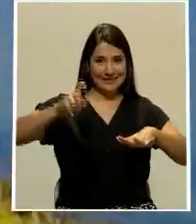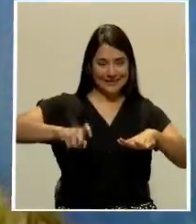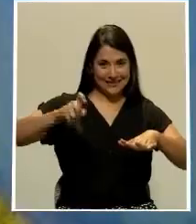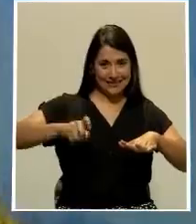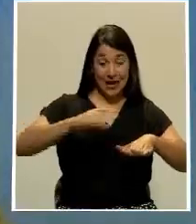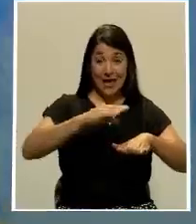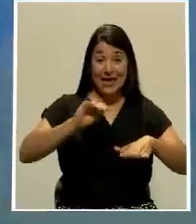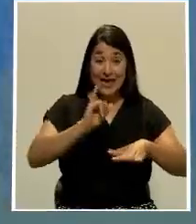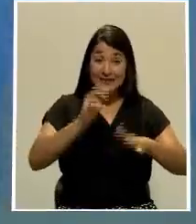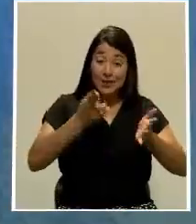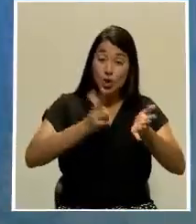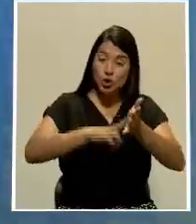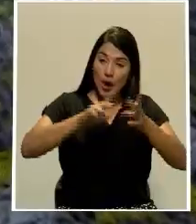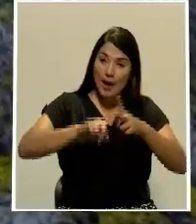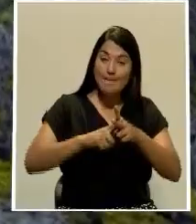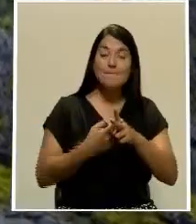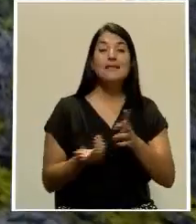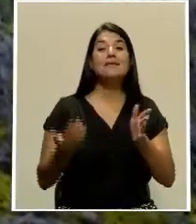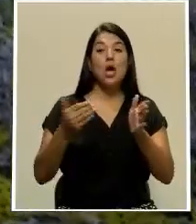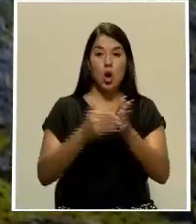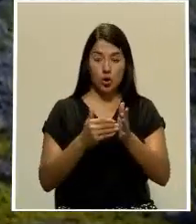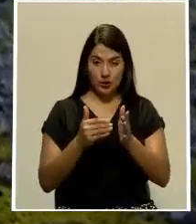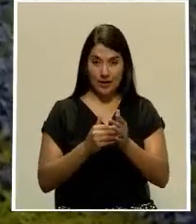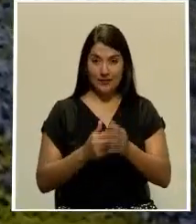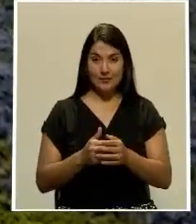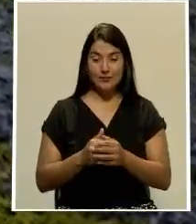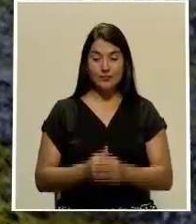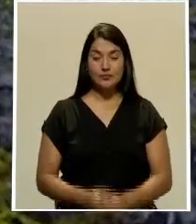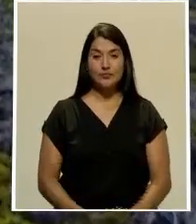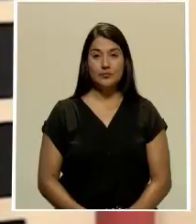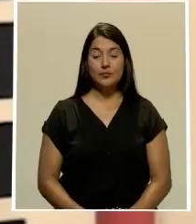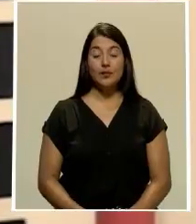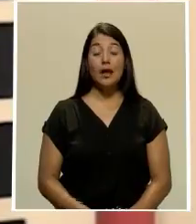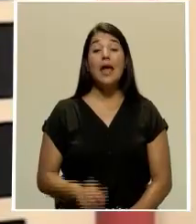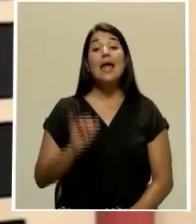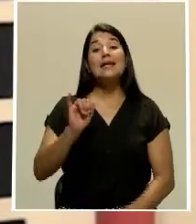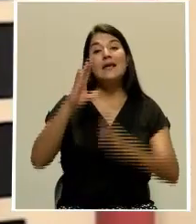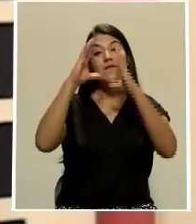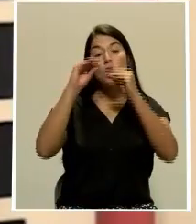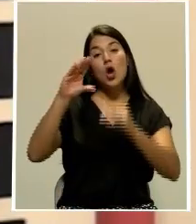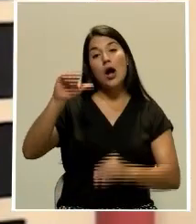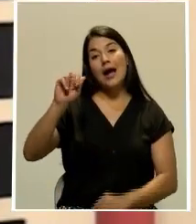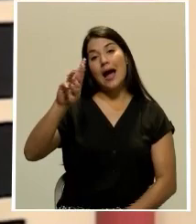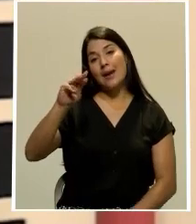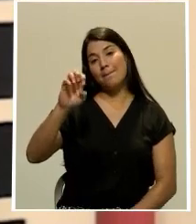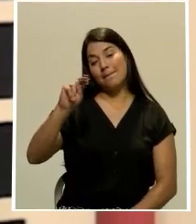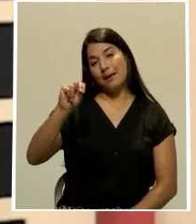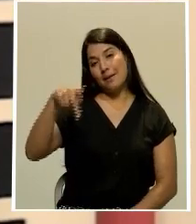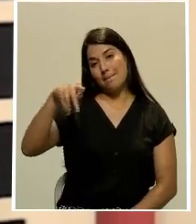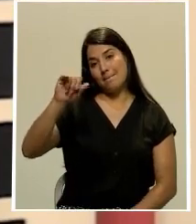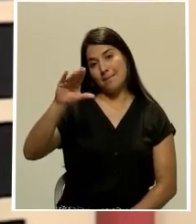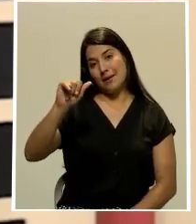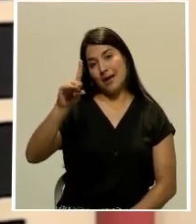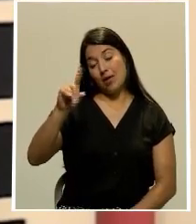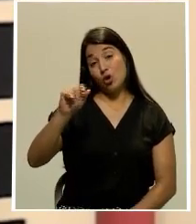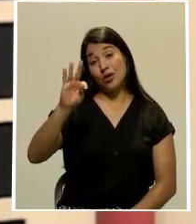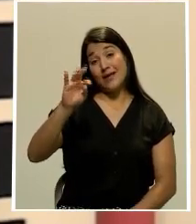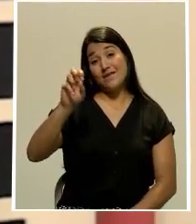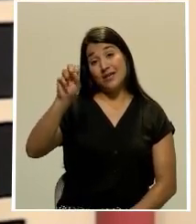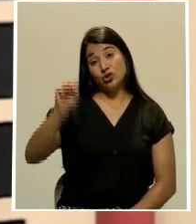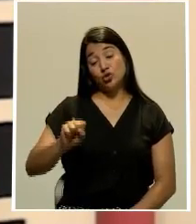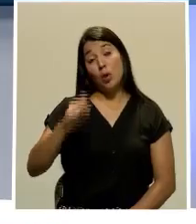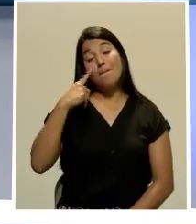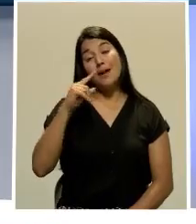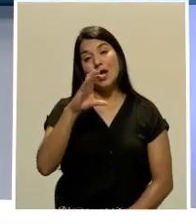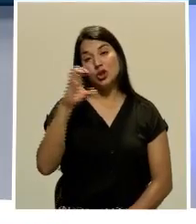también empiece a operar de la mano de este proceso. Un reporte de Carmen Picado de TV Sur Canal para Costa Rica